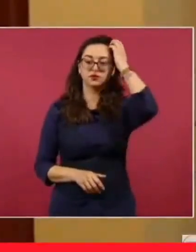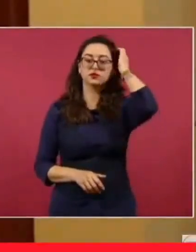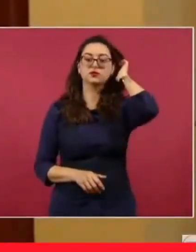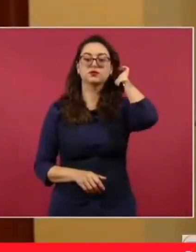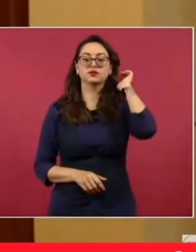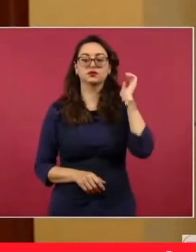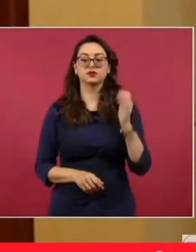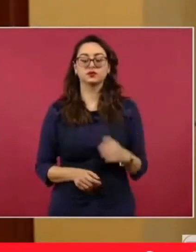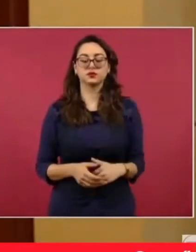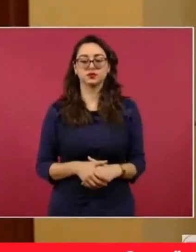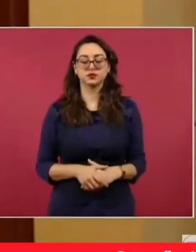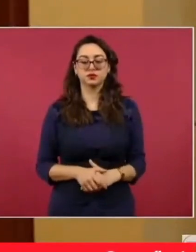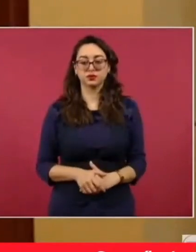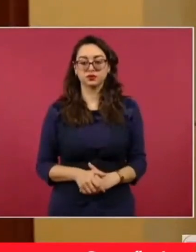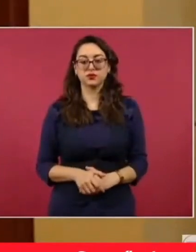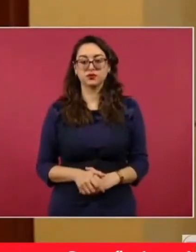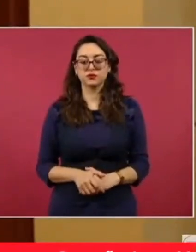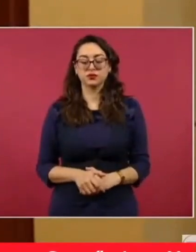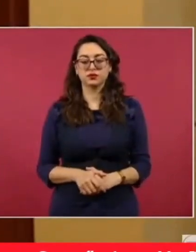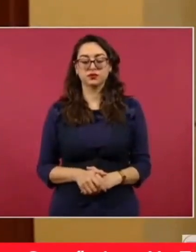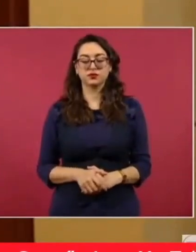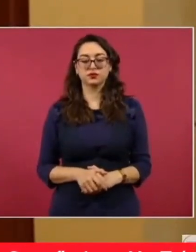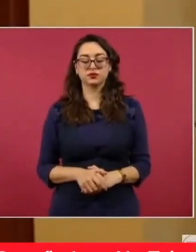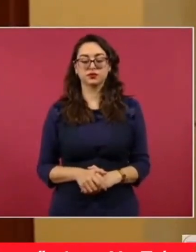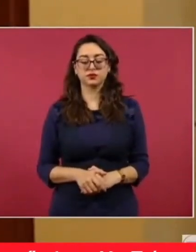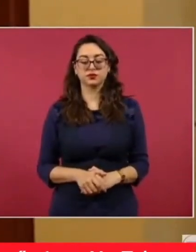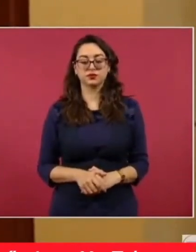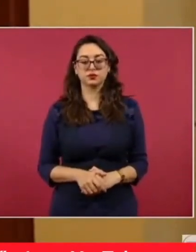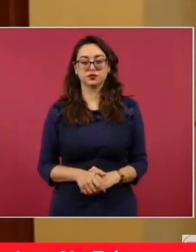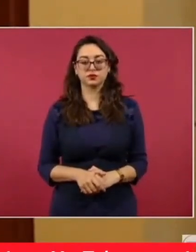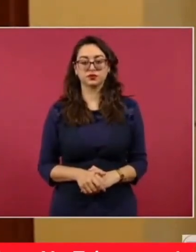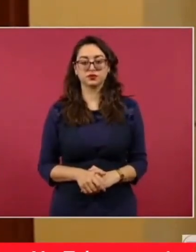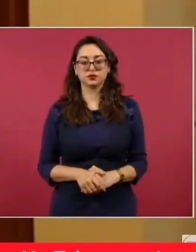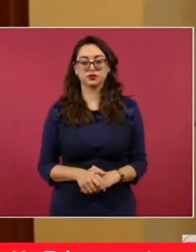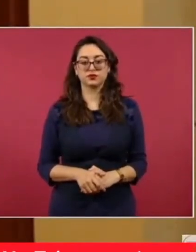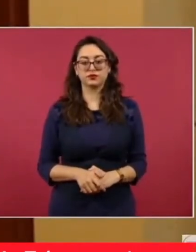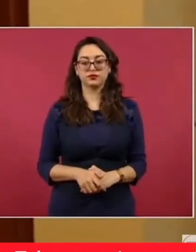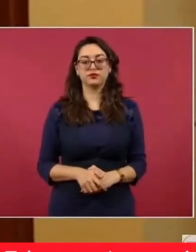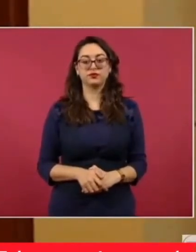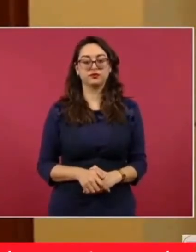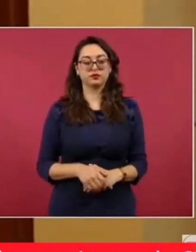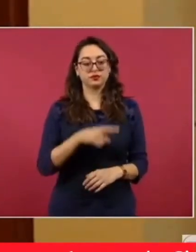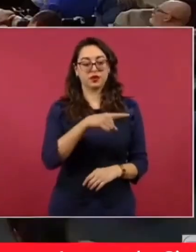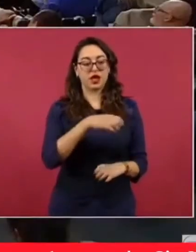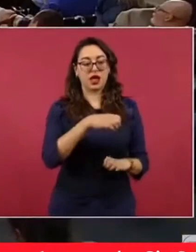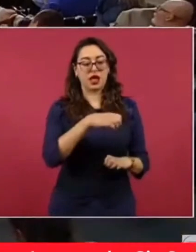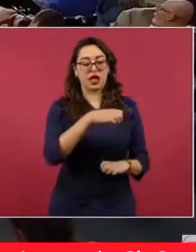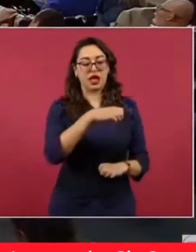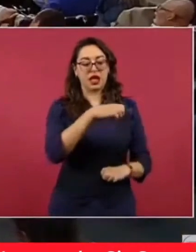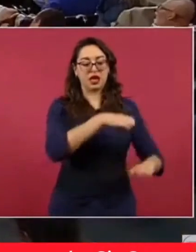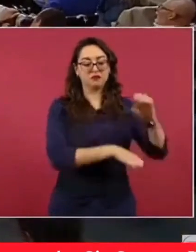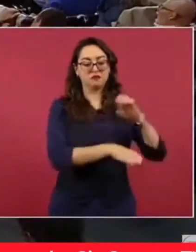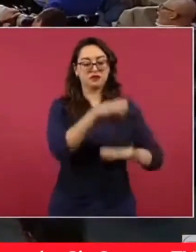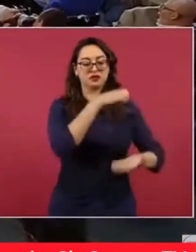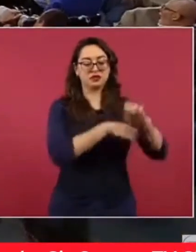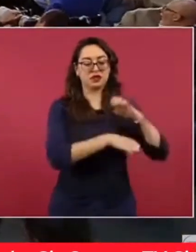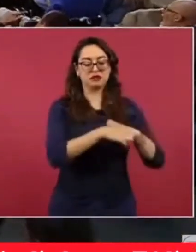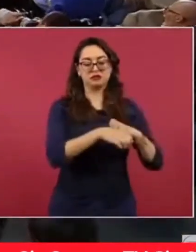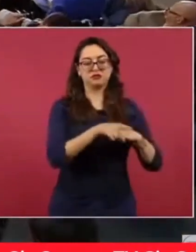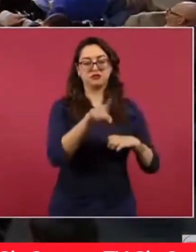Ajá. Pero esta es 6.8 millones del 16 al 21.